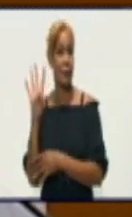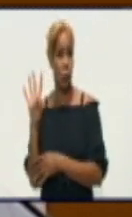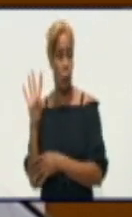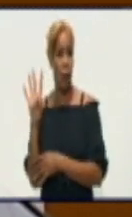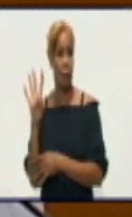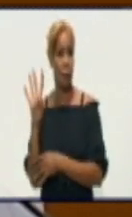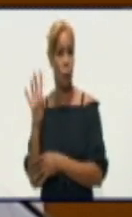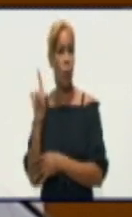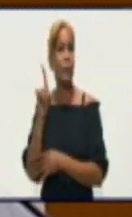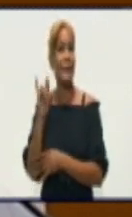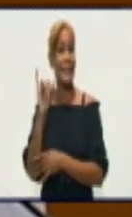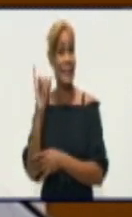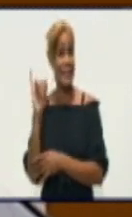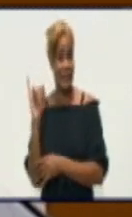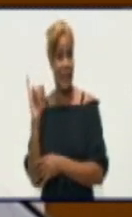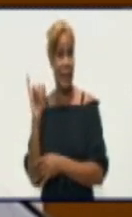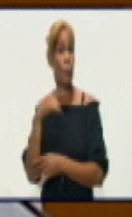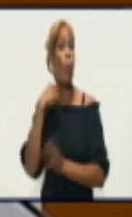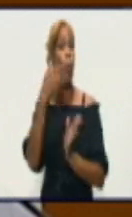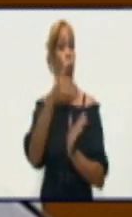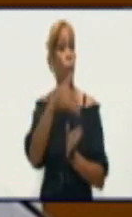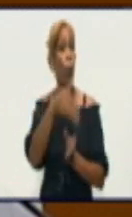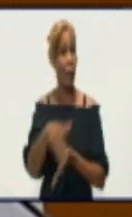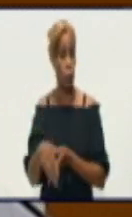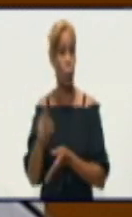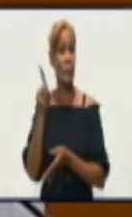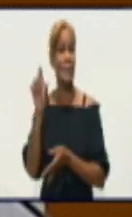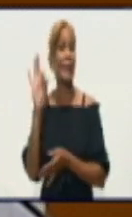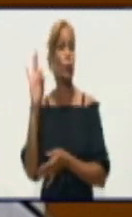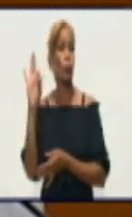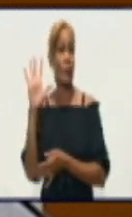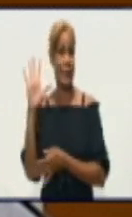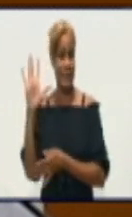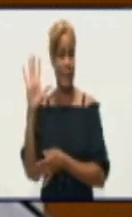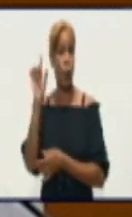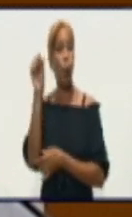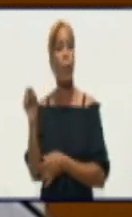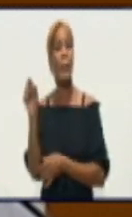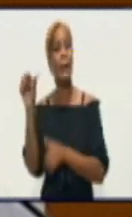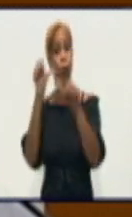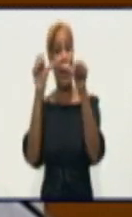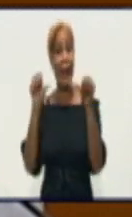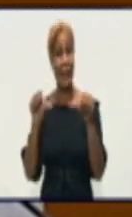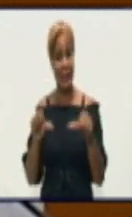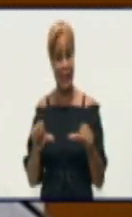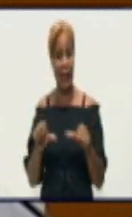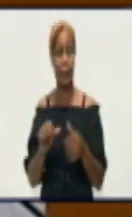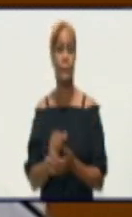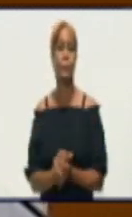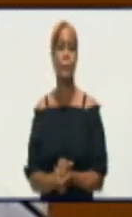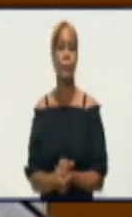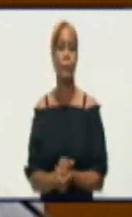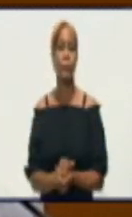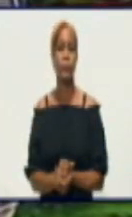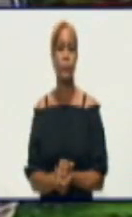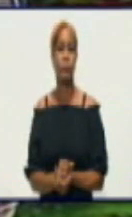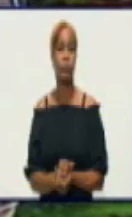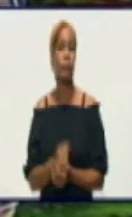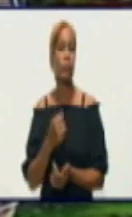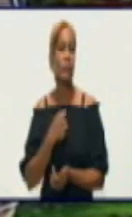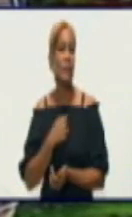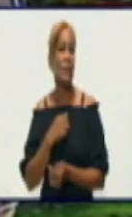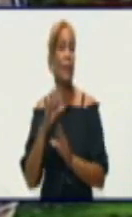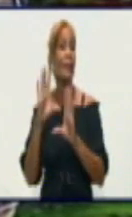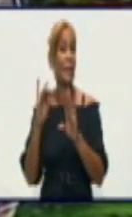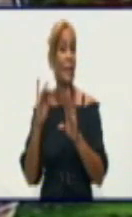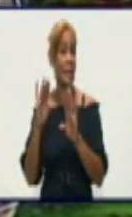fallecidos, más 10, y 185 lesionados, más 29. Quiere decirse, Capitán, que